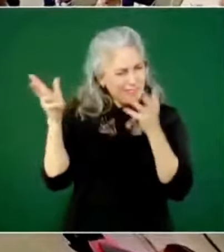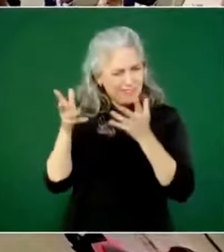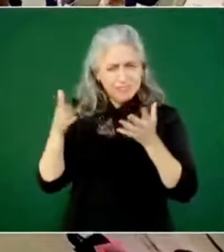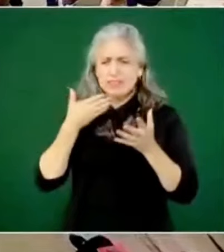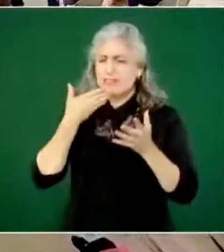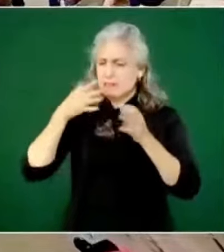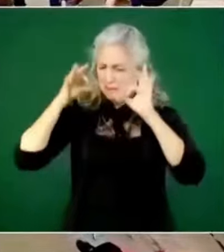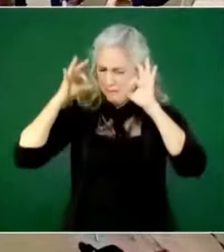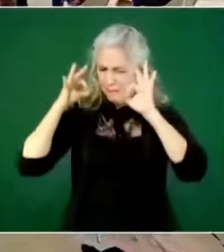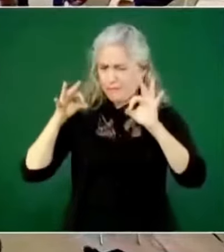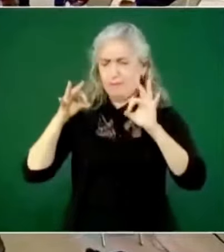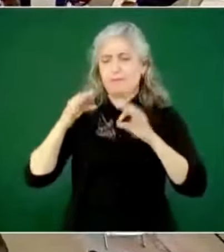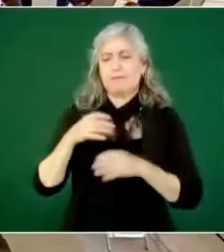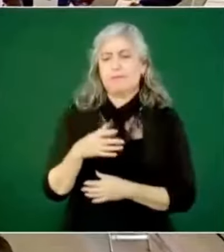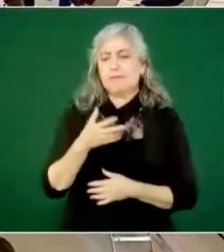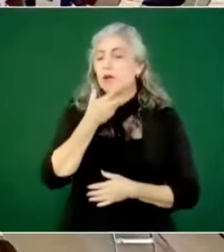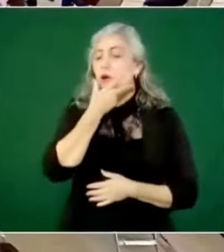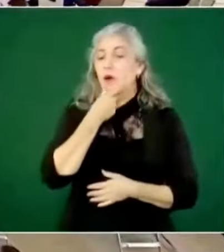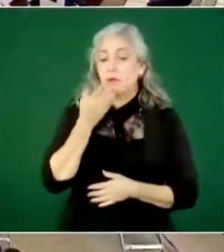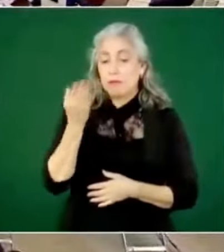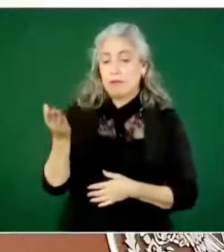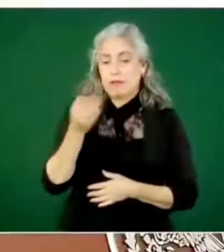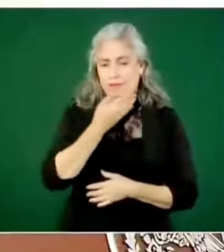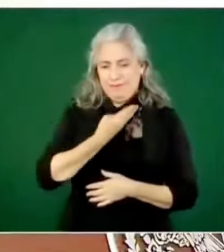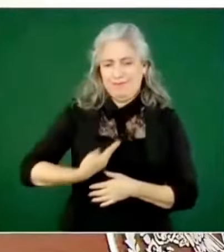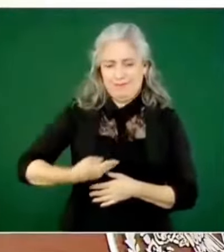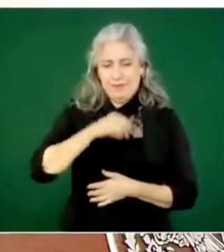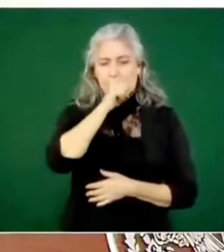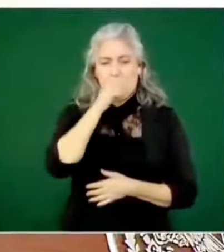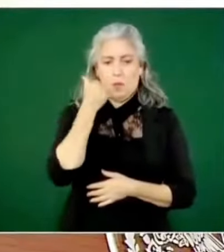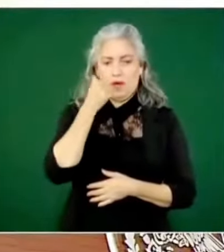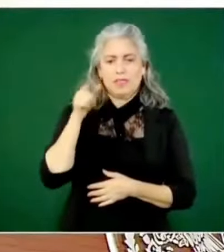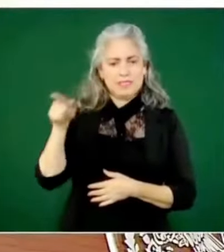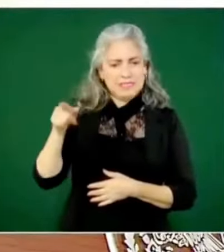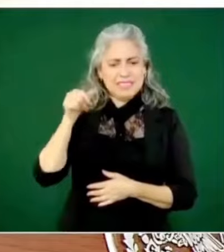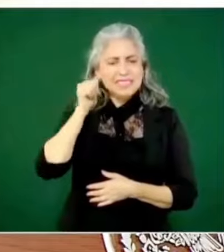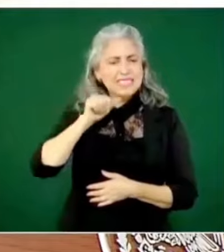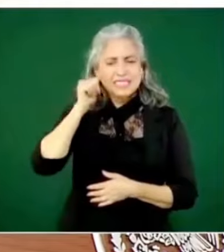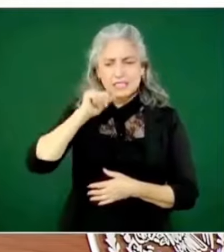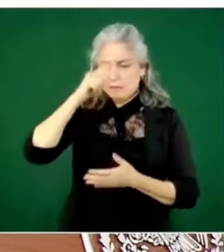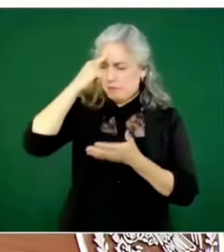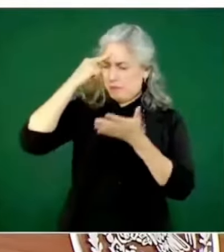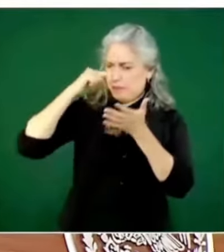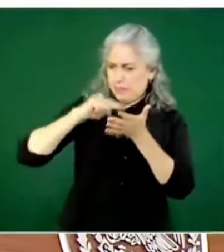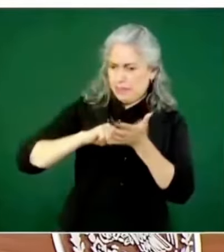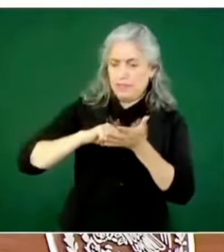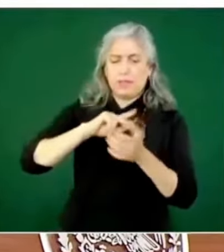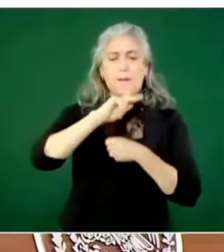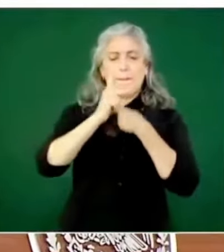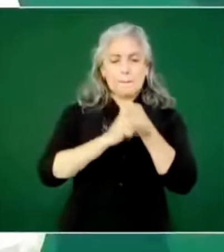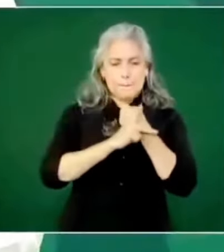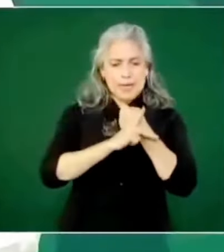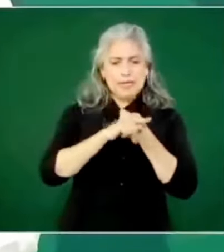Juárez siempre mantuvo la convicción de que estaba sirviendo a la patria